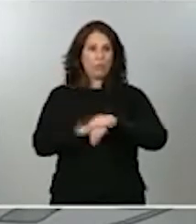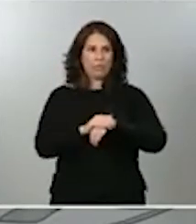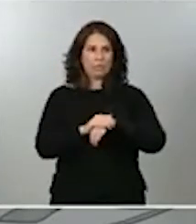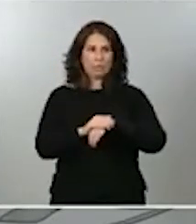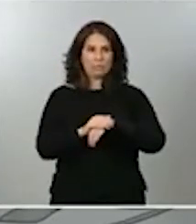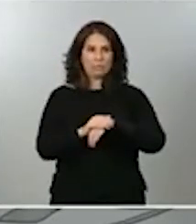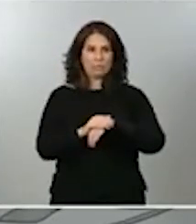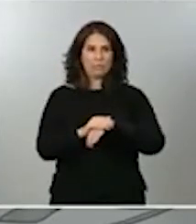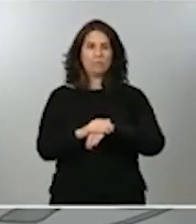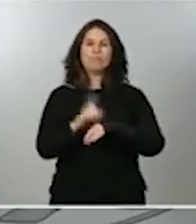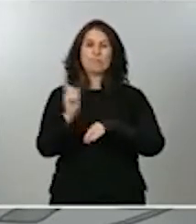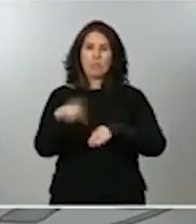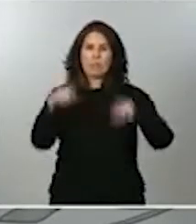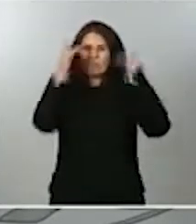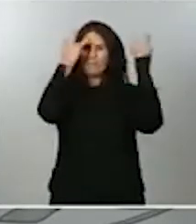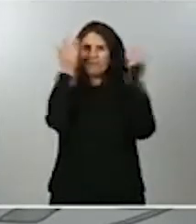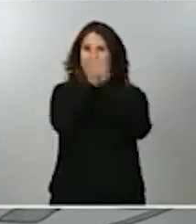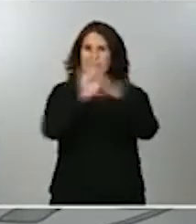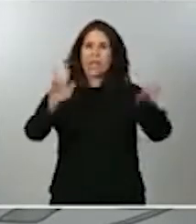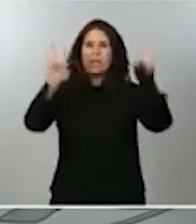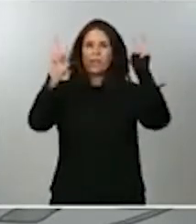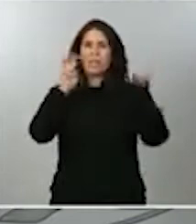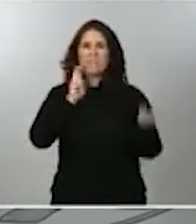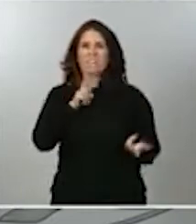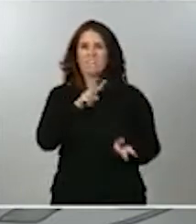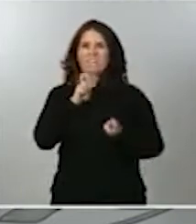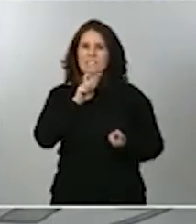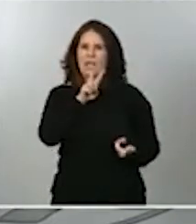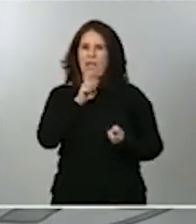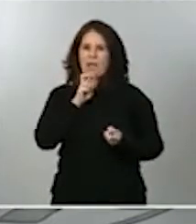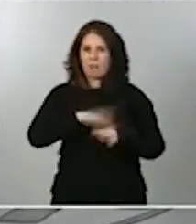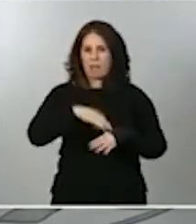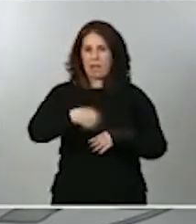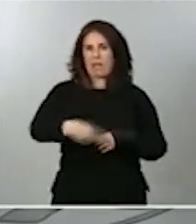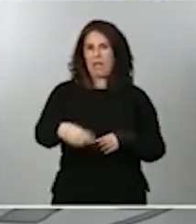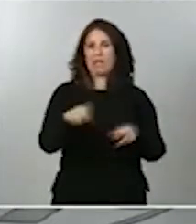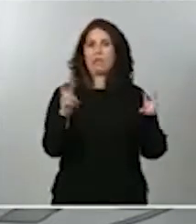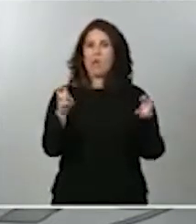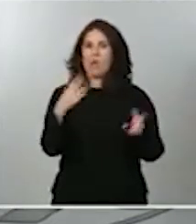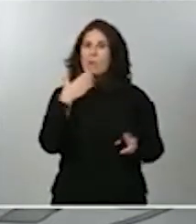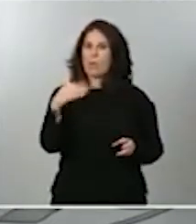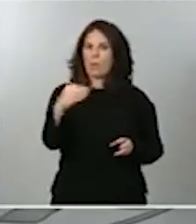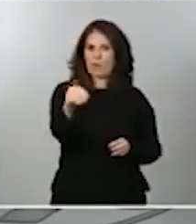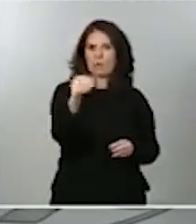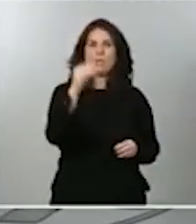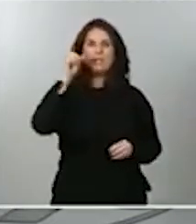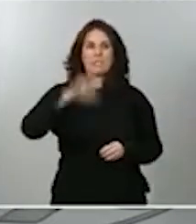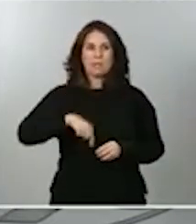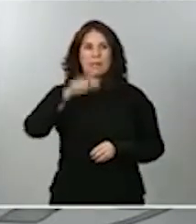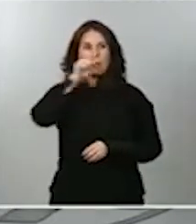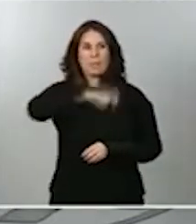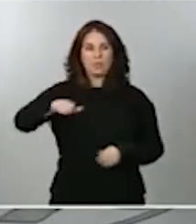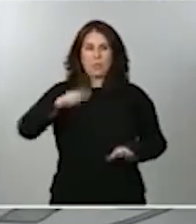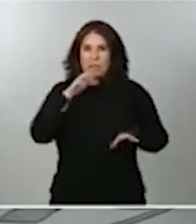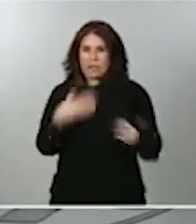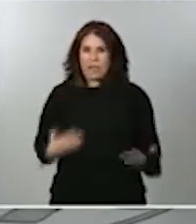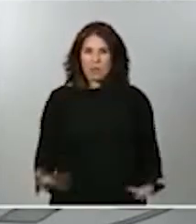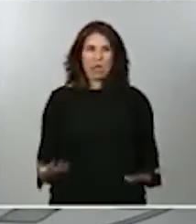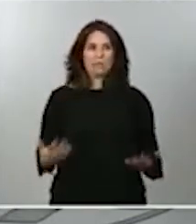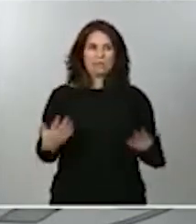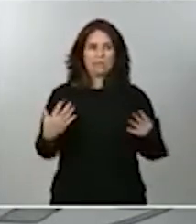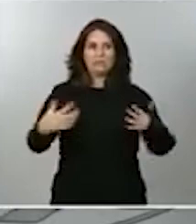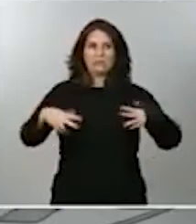respecto a la fiscalidad en las nuevas generaciones, también en el conjunto de personas contemporáneas de nuestra sociedad,